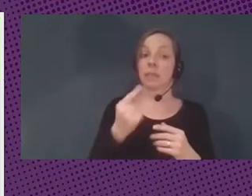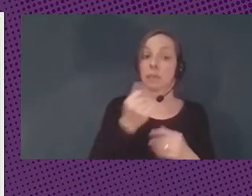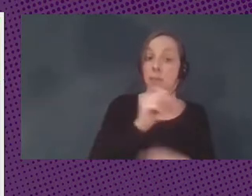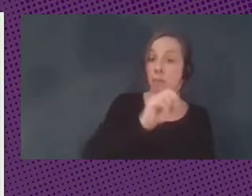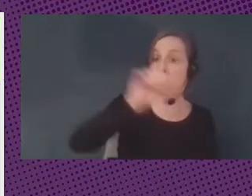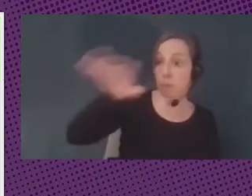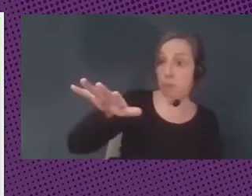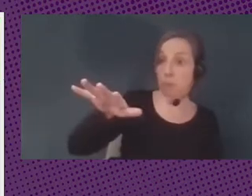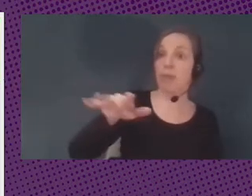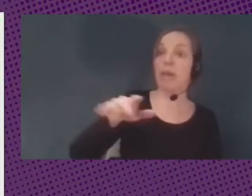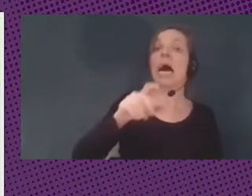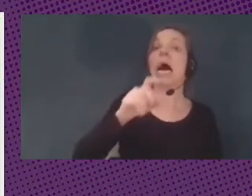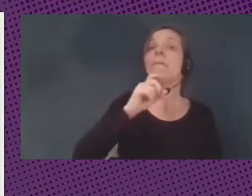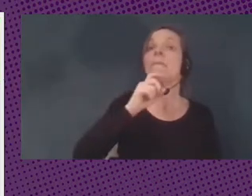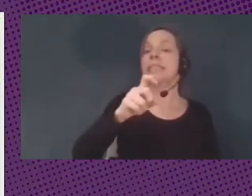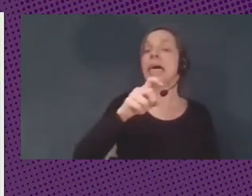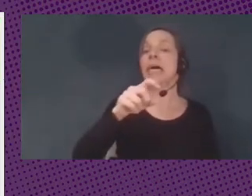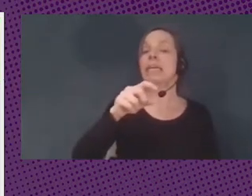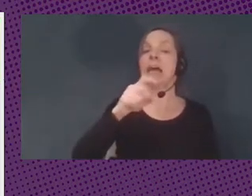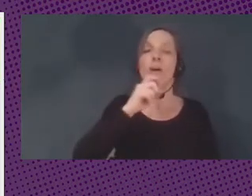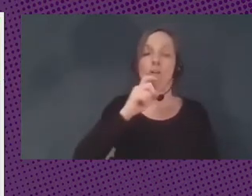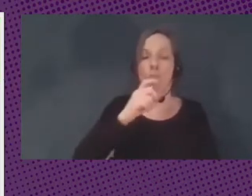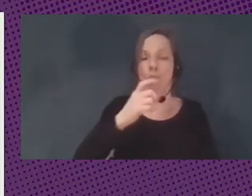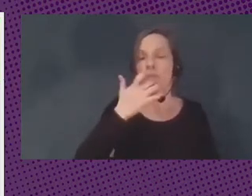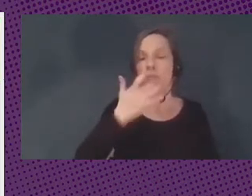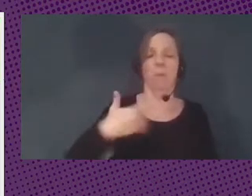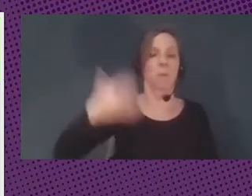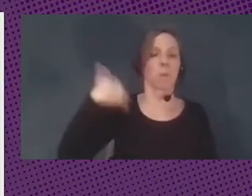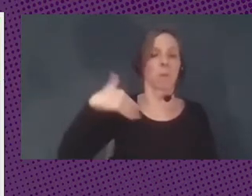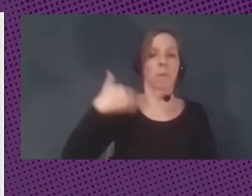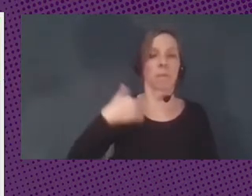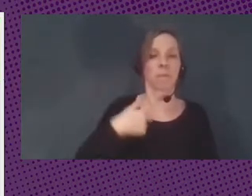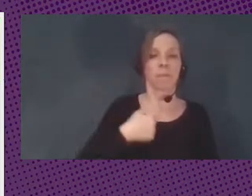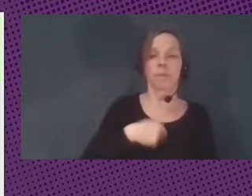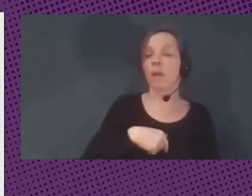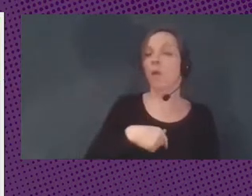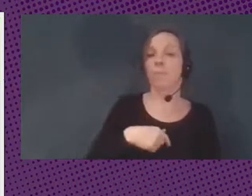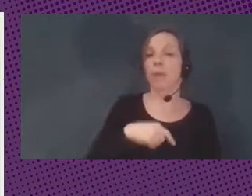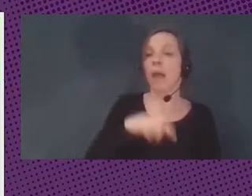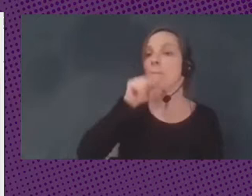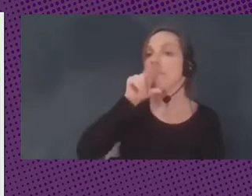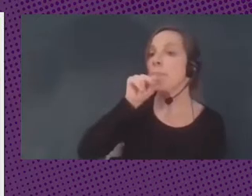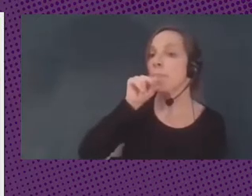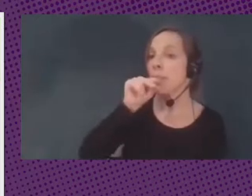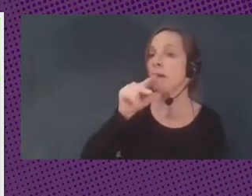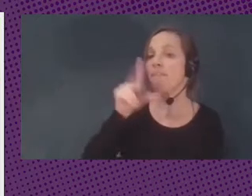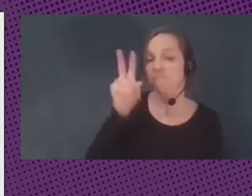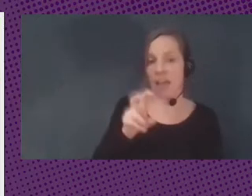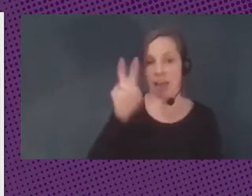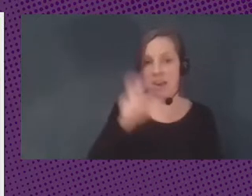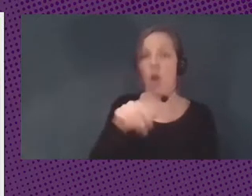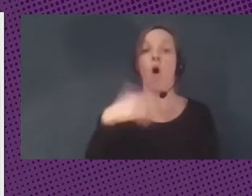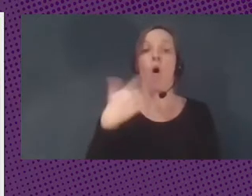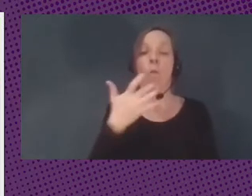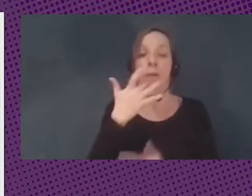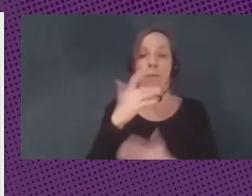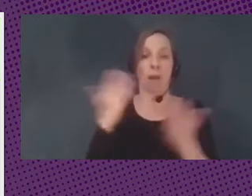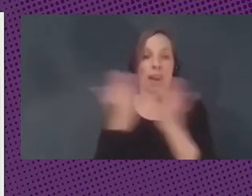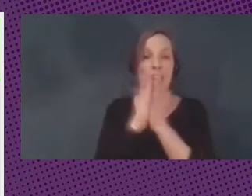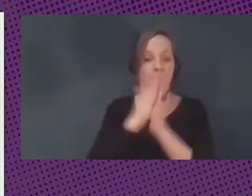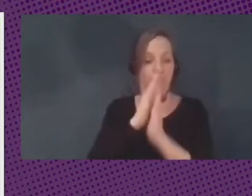variando en el tiempo, desde un mensaje oral hasta un mensaje escrito y registrado en un libro,